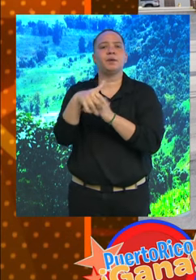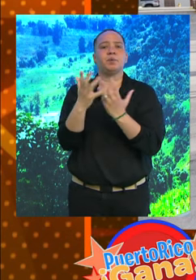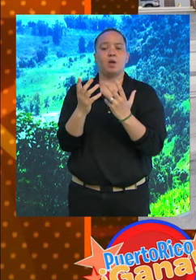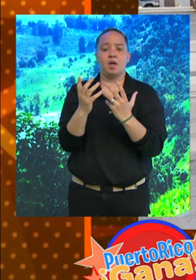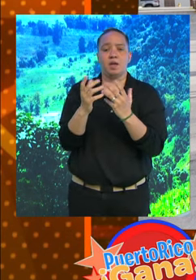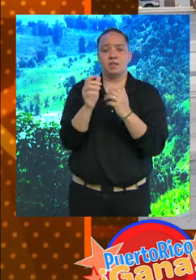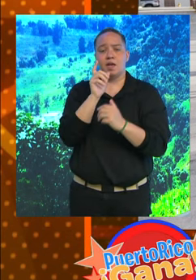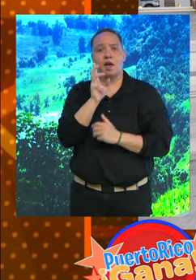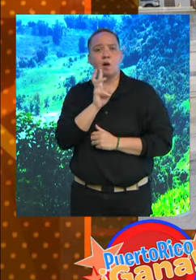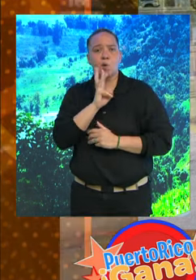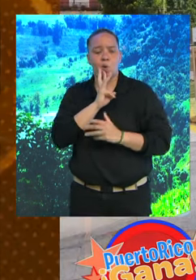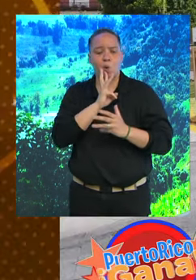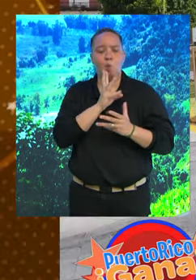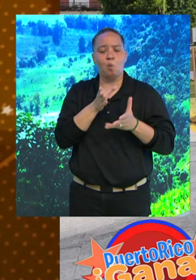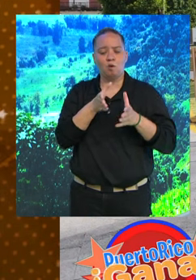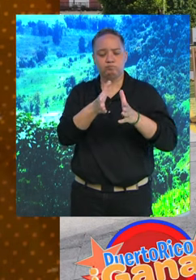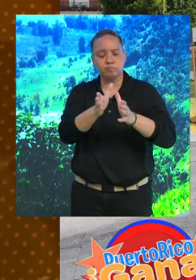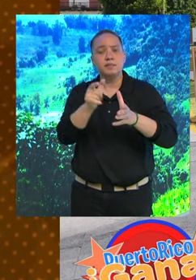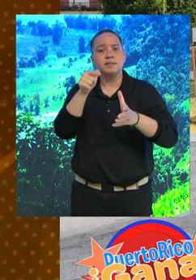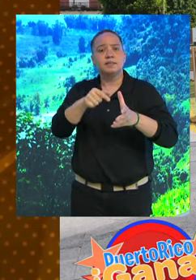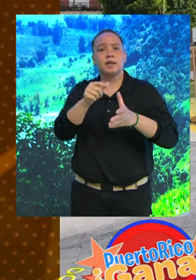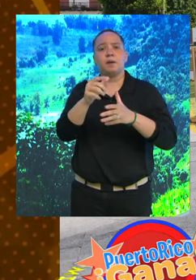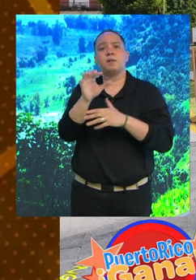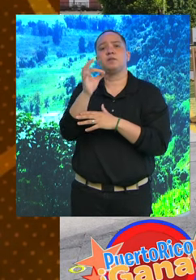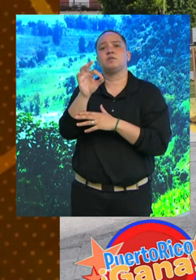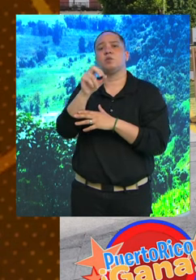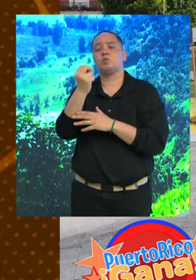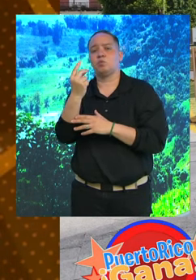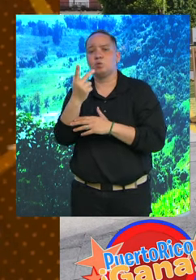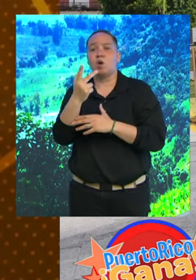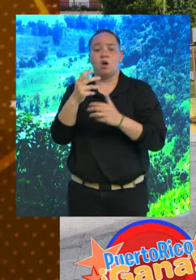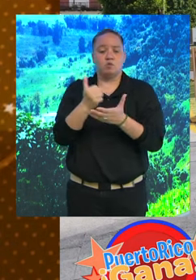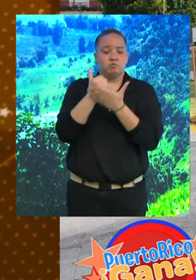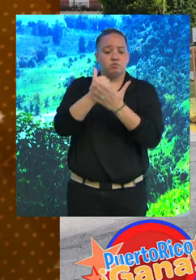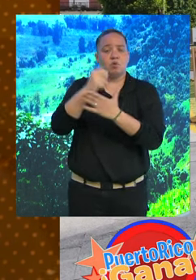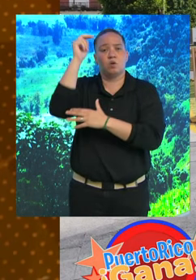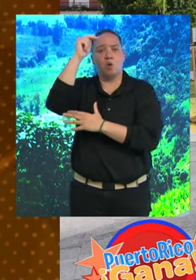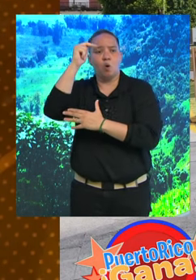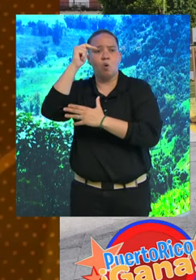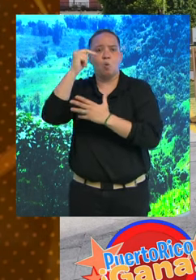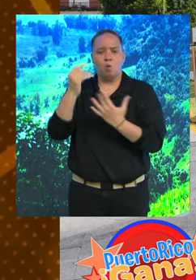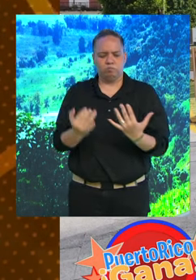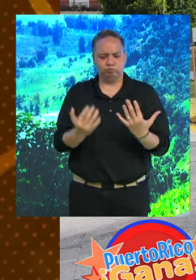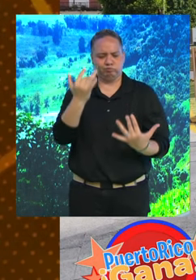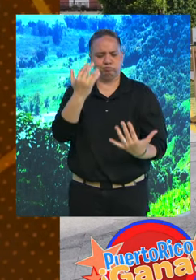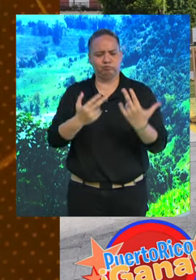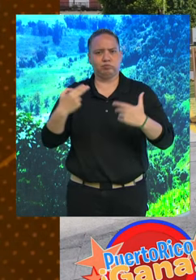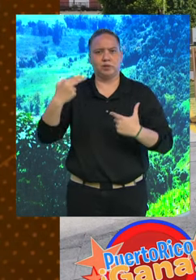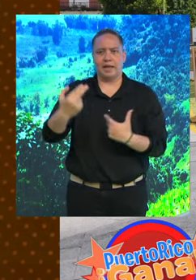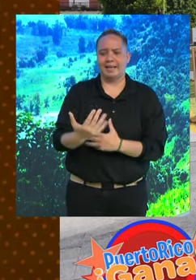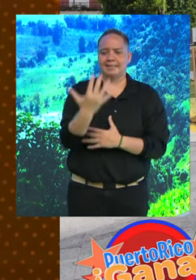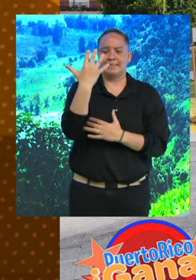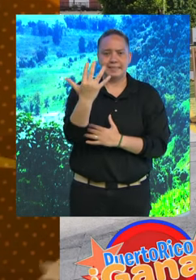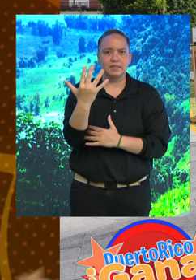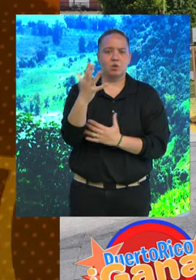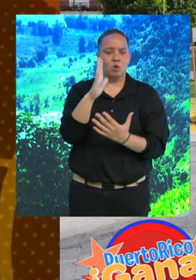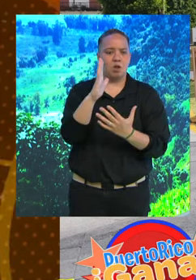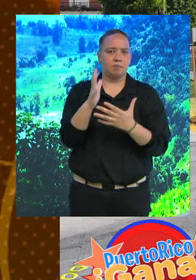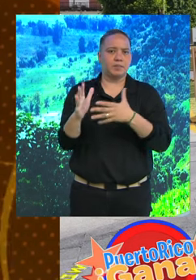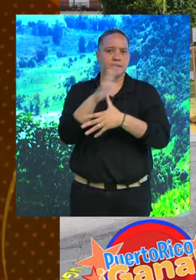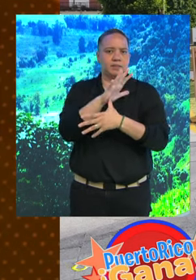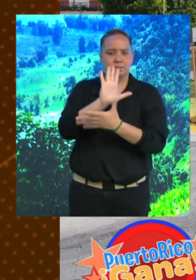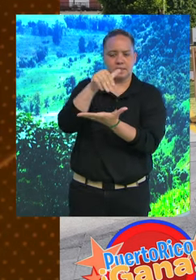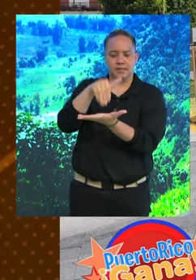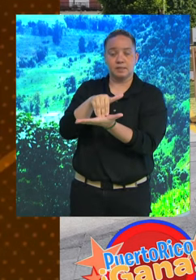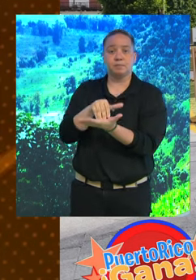el 1912 ayudó a Nahuatl en un incendio histórico que sucedió. En ella hay cinco fuentes, la principal es la del